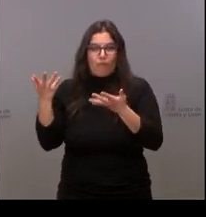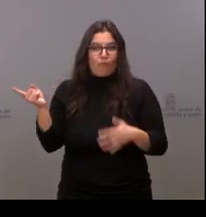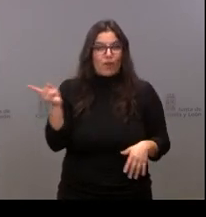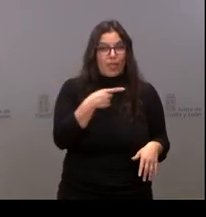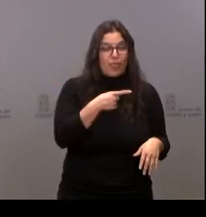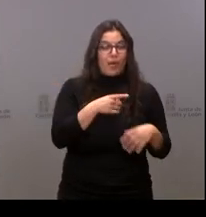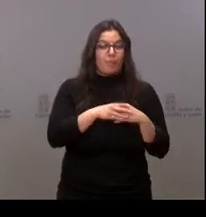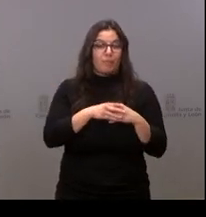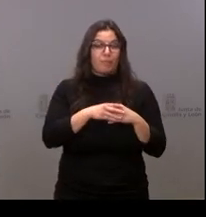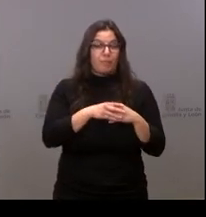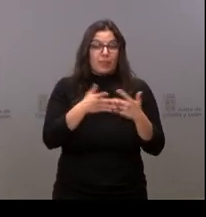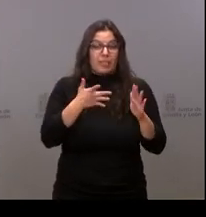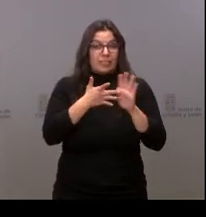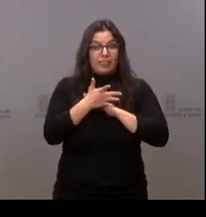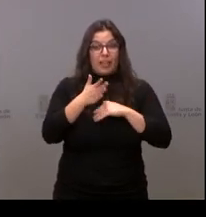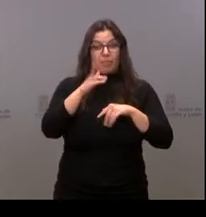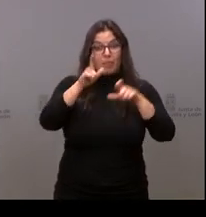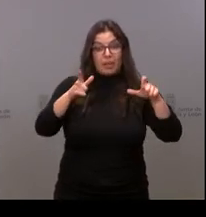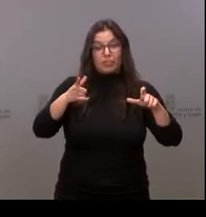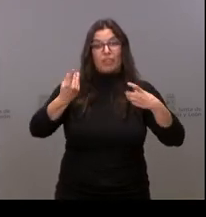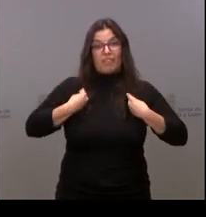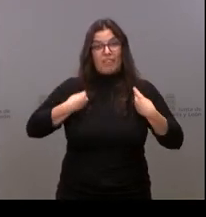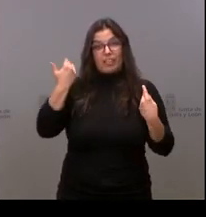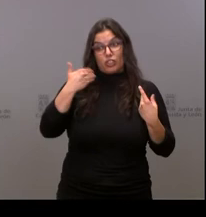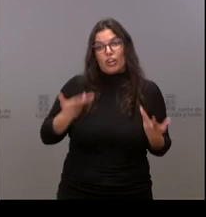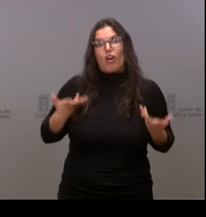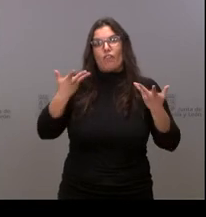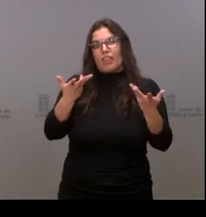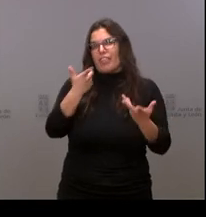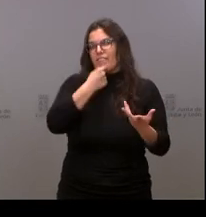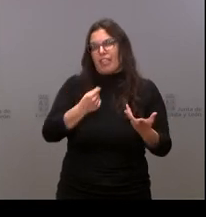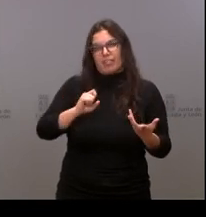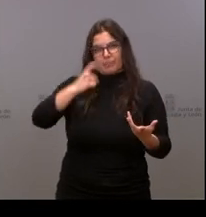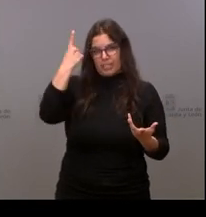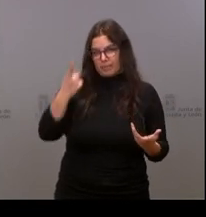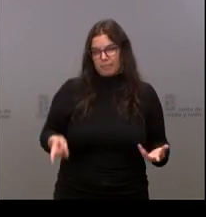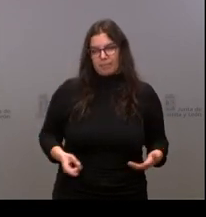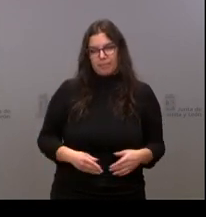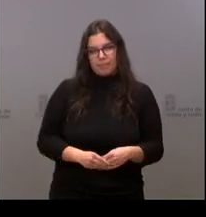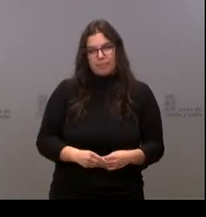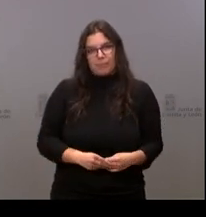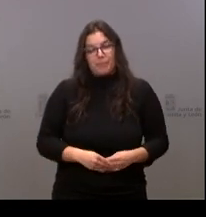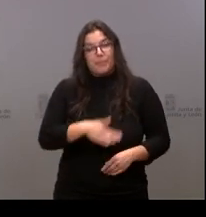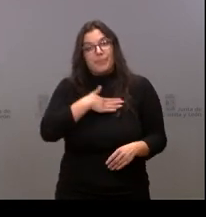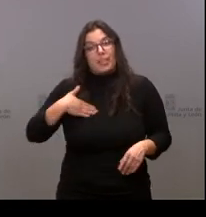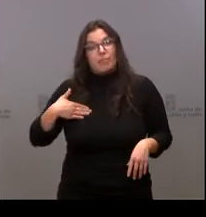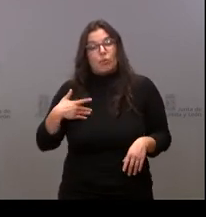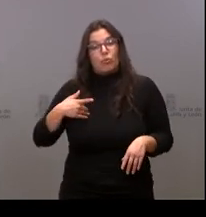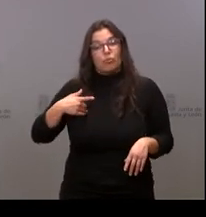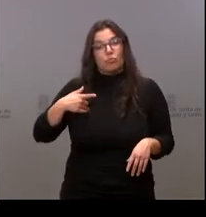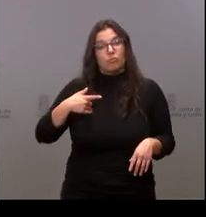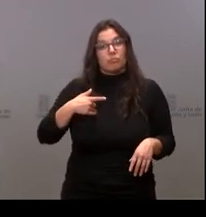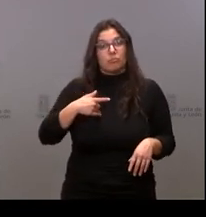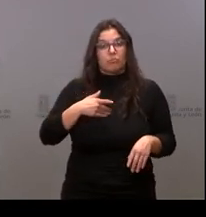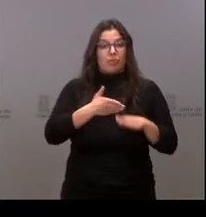pone a disposición de los orianos más facilidades. Queremos dar el impulso al anterior